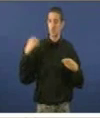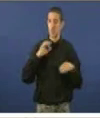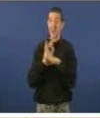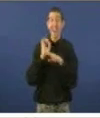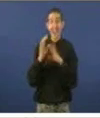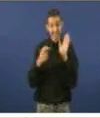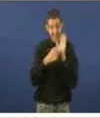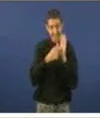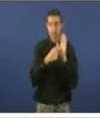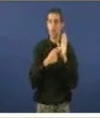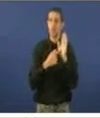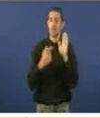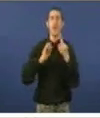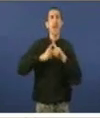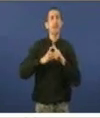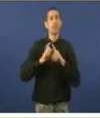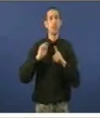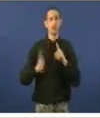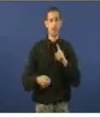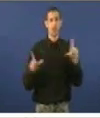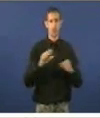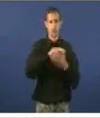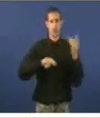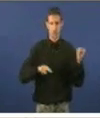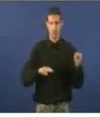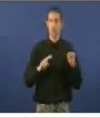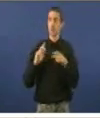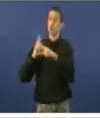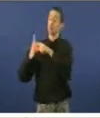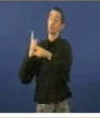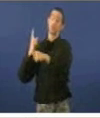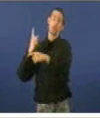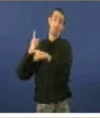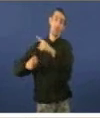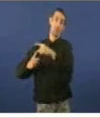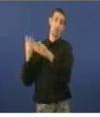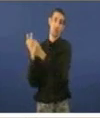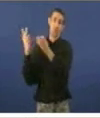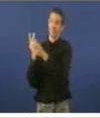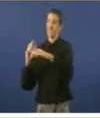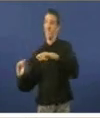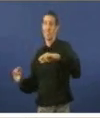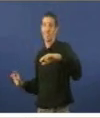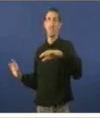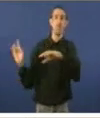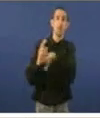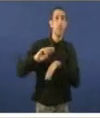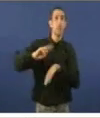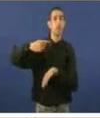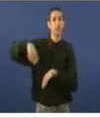que dirixiu o anterior director na Asunta vipertita da compañía ou daquela vicepresidente da Asunta,